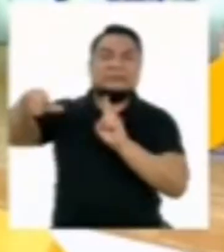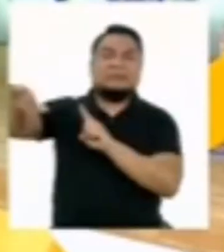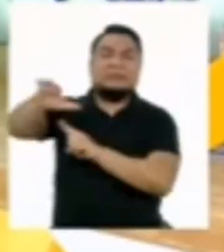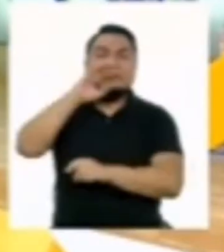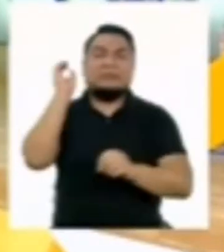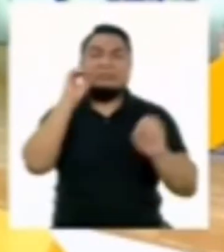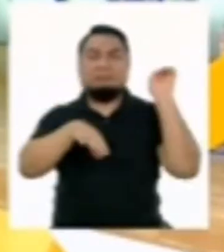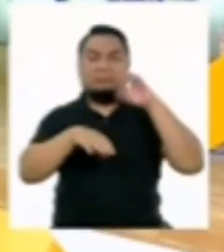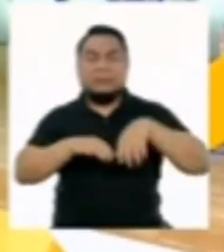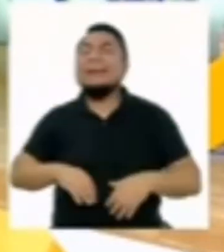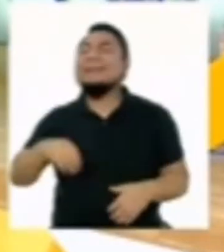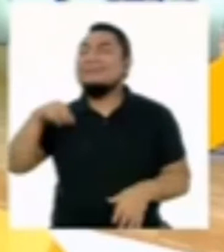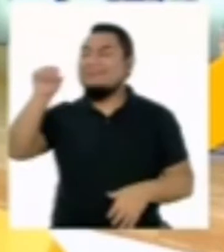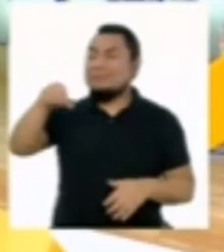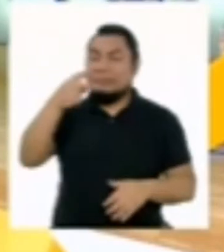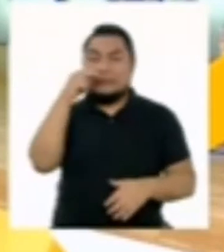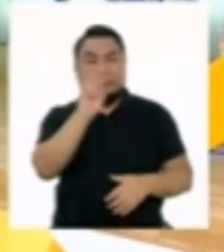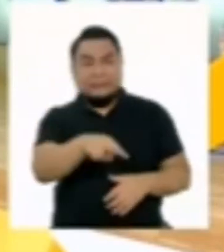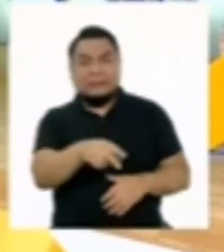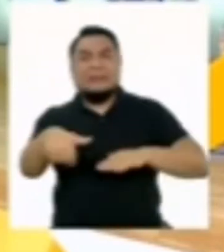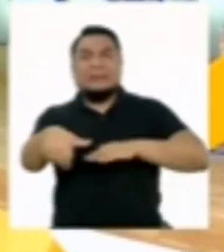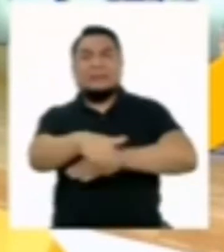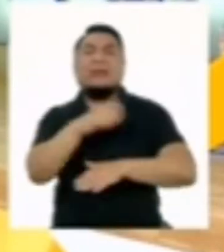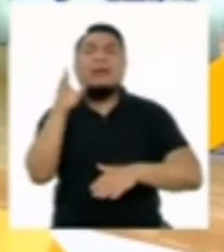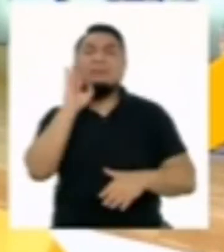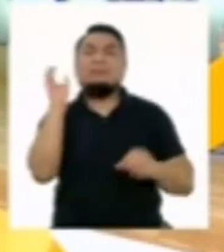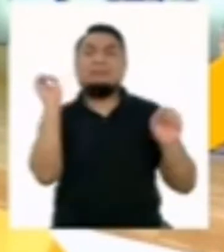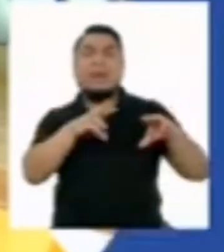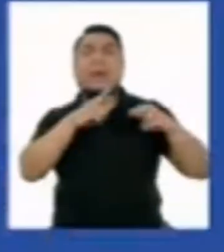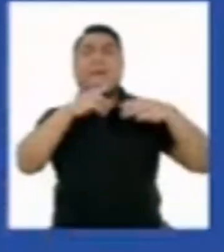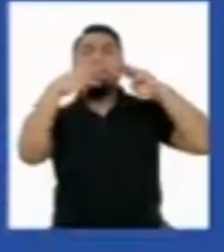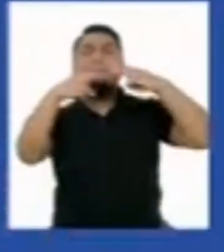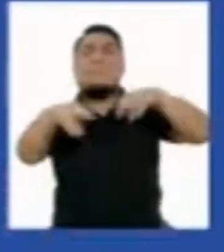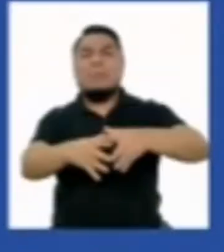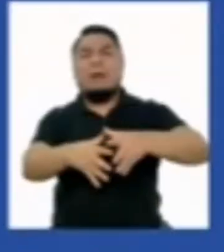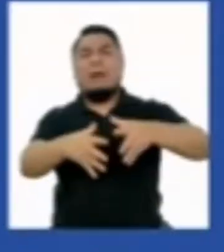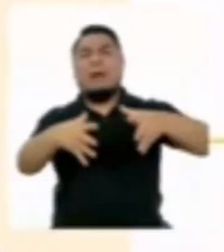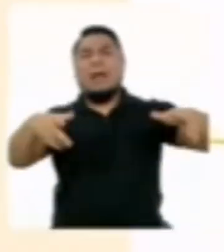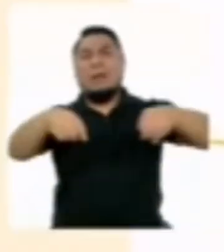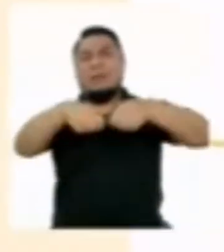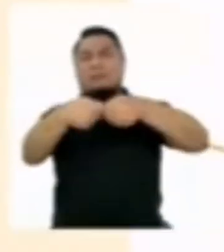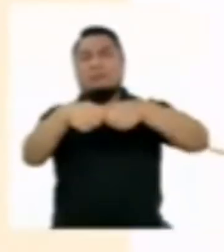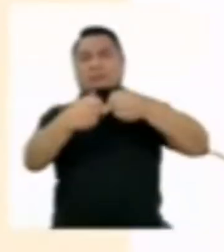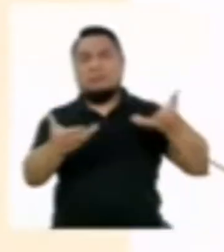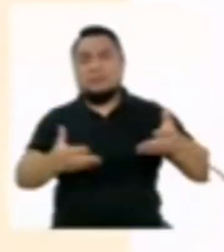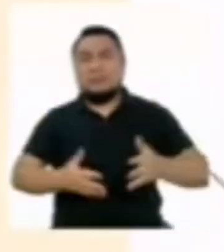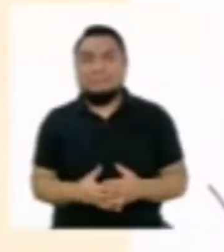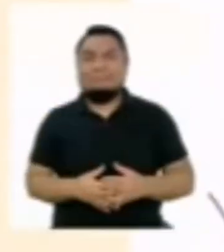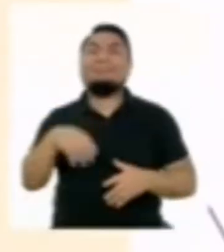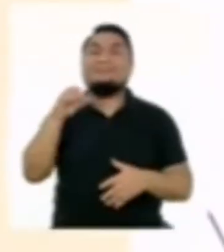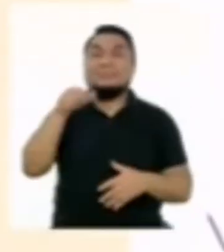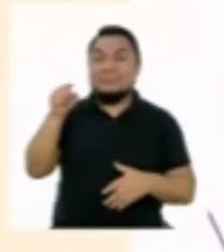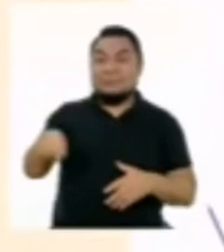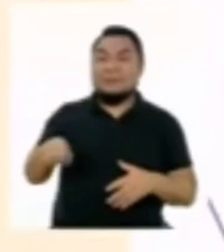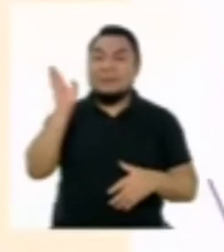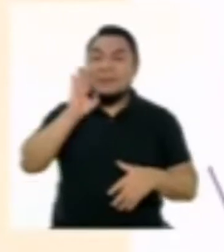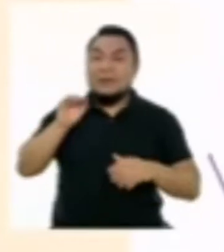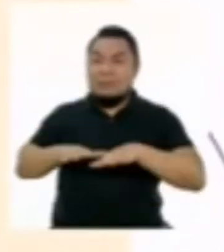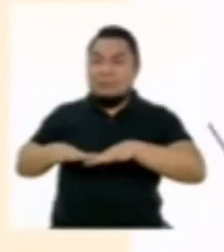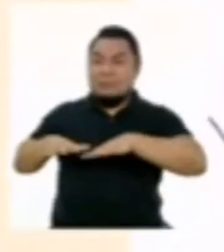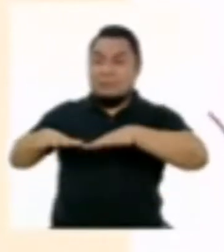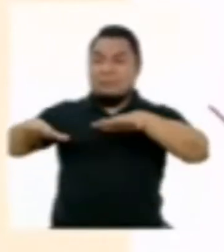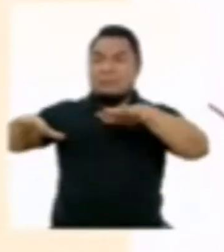noticias cómo se ha formado una isla de plástico en el océano Pacífico. Y esa contaminación nos